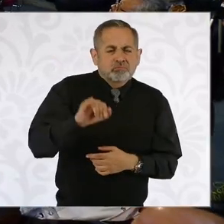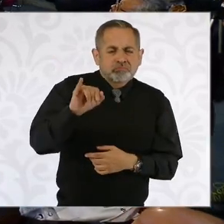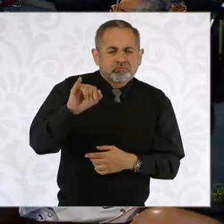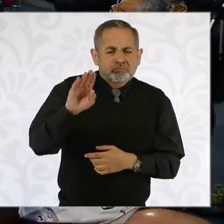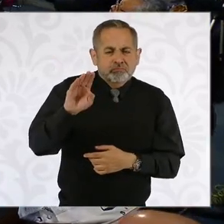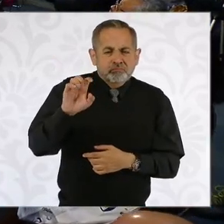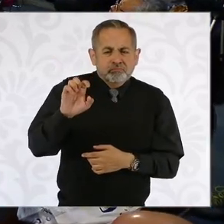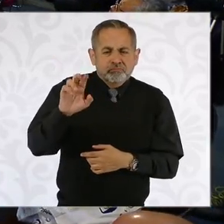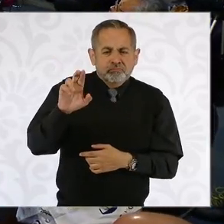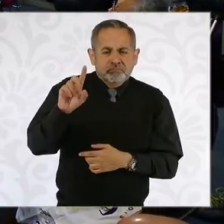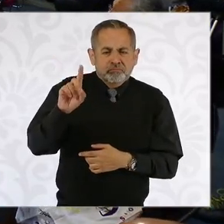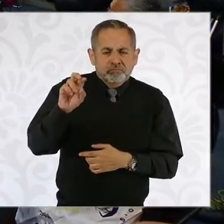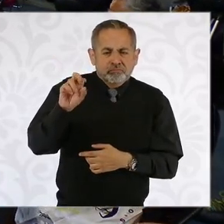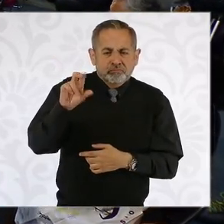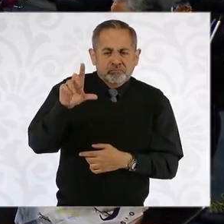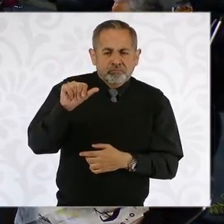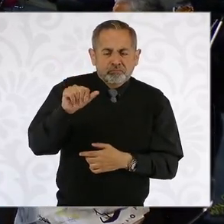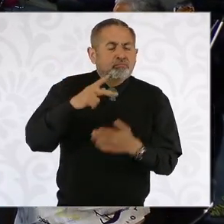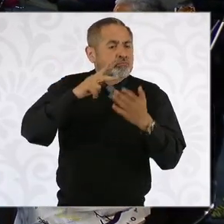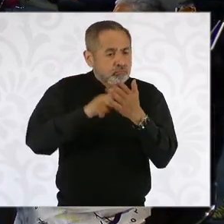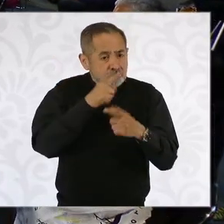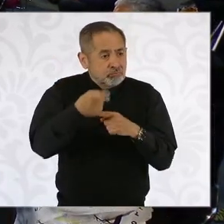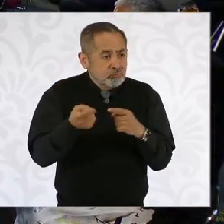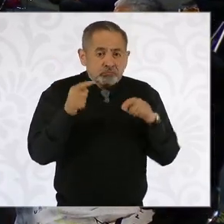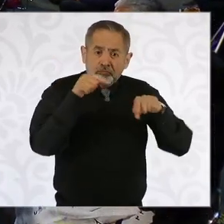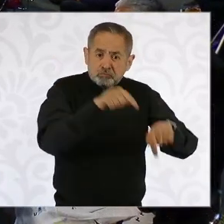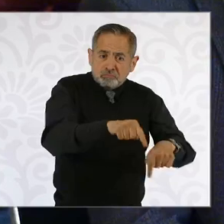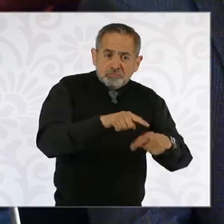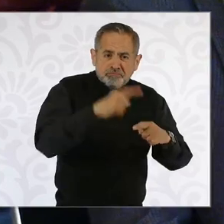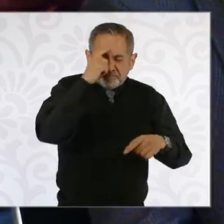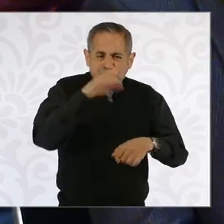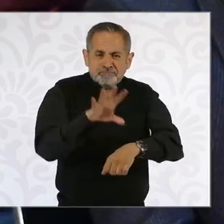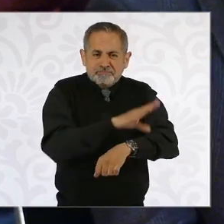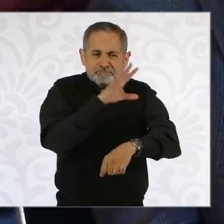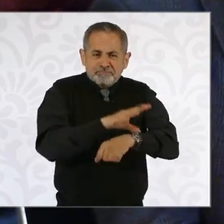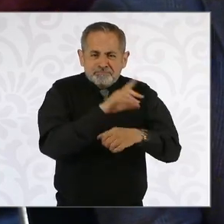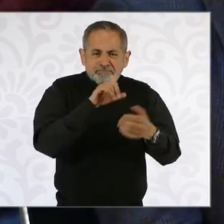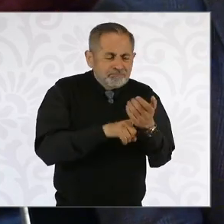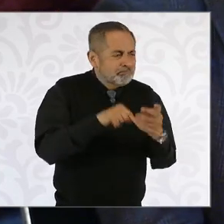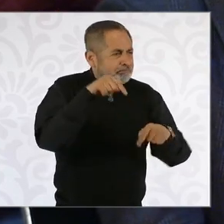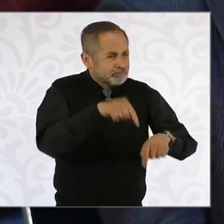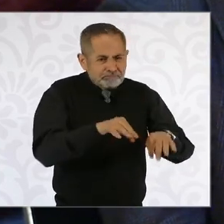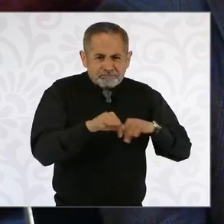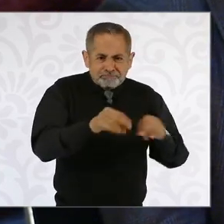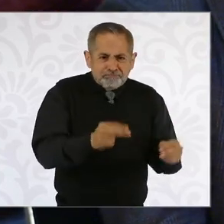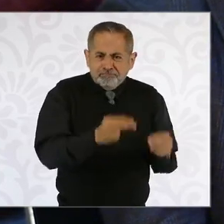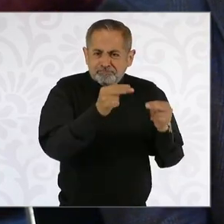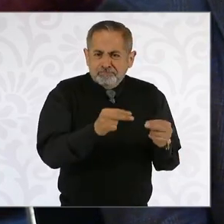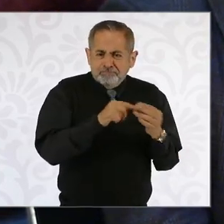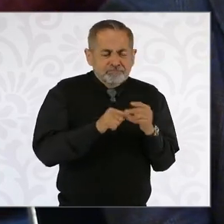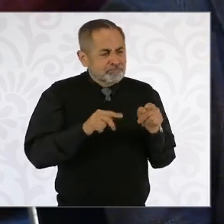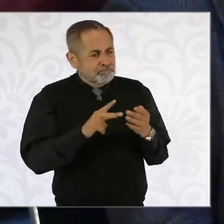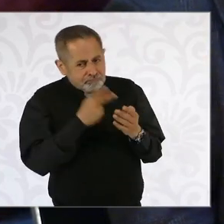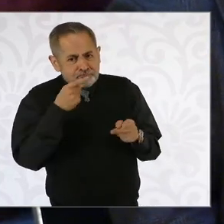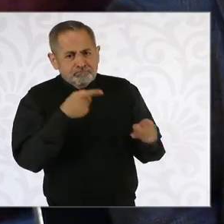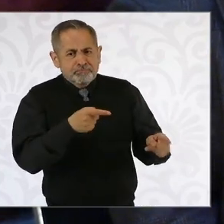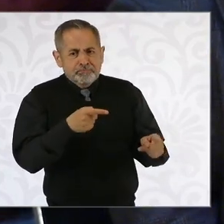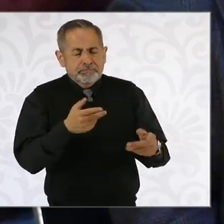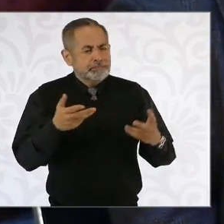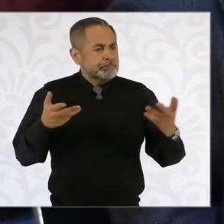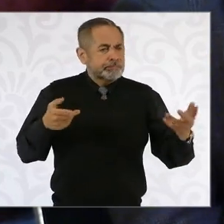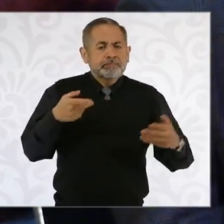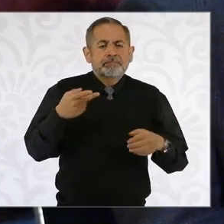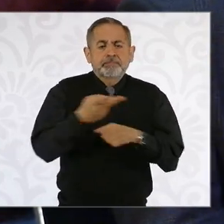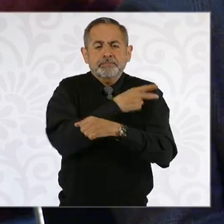eléctrico tras la aprobación de nuevas reglas para el uso de baterías de almacenamiento de energía. Se dice que con esto